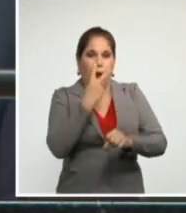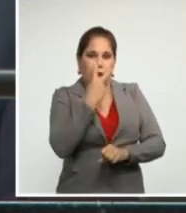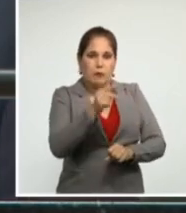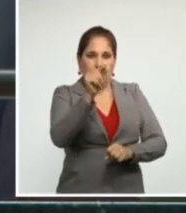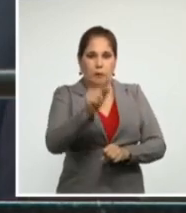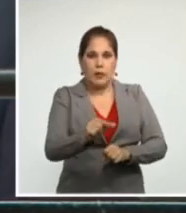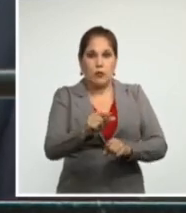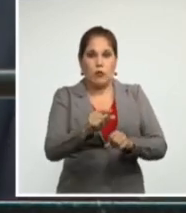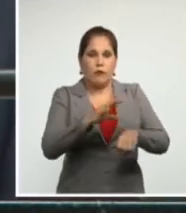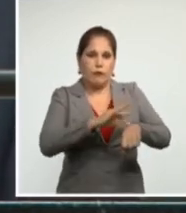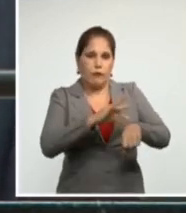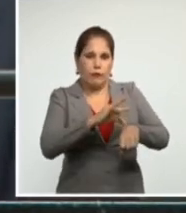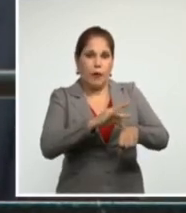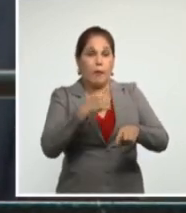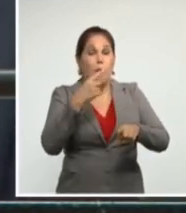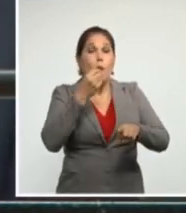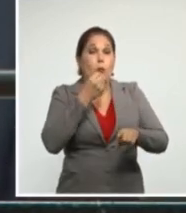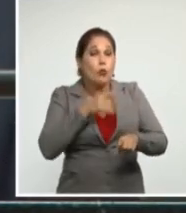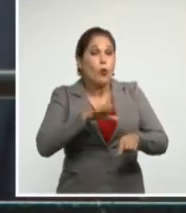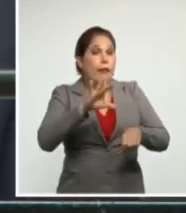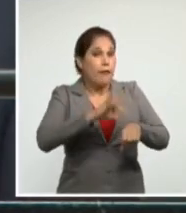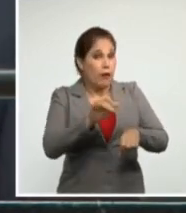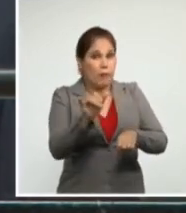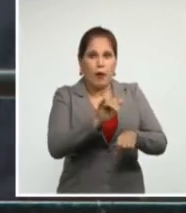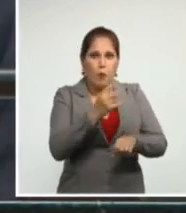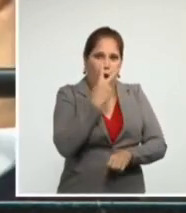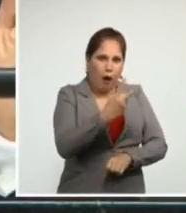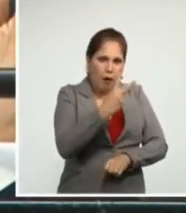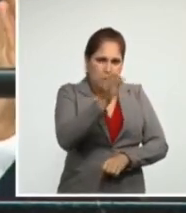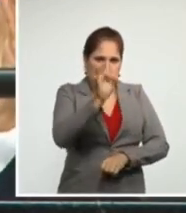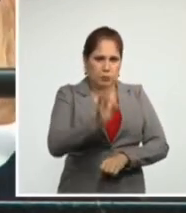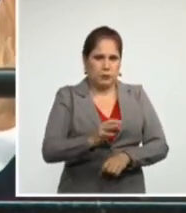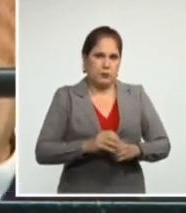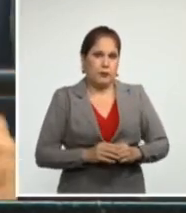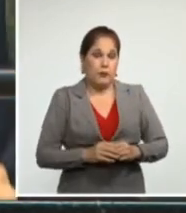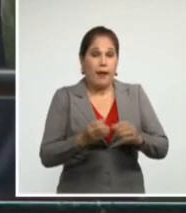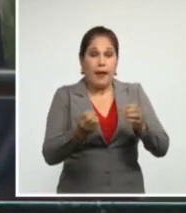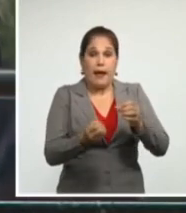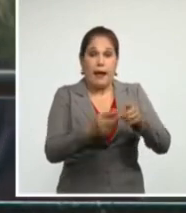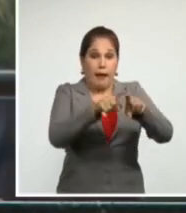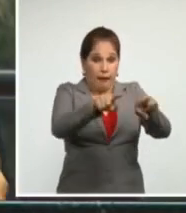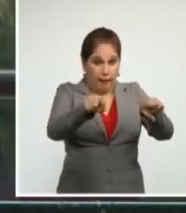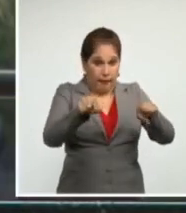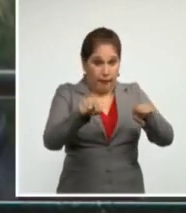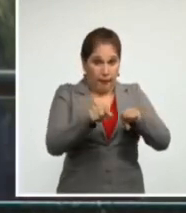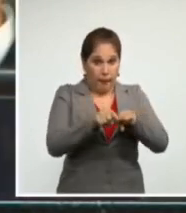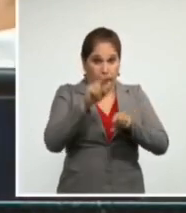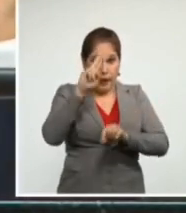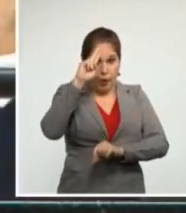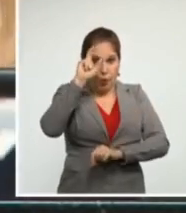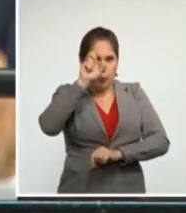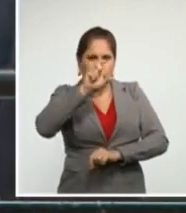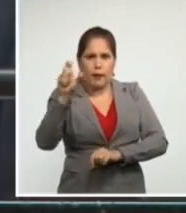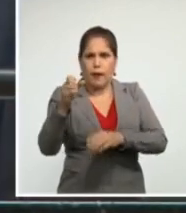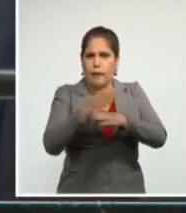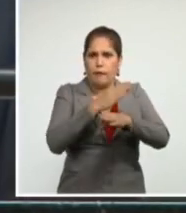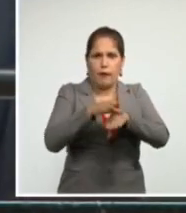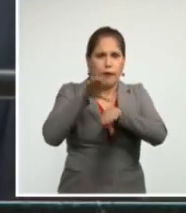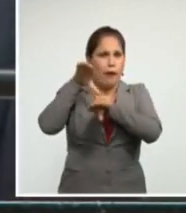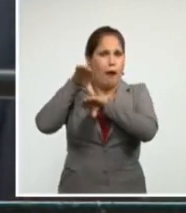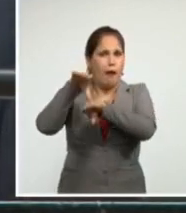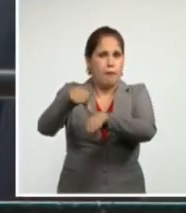sospechosos de COVID-19, crear capacidades de hospitalización para todos los